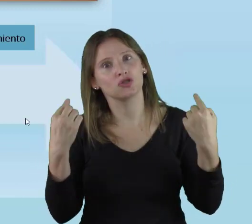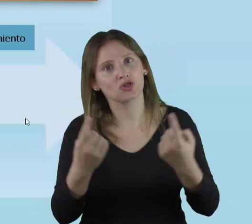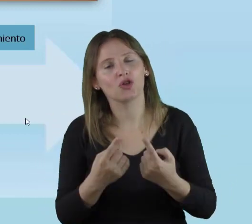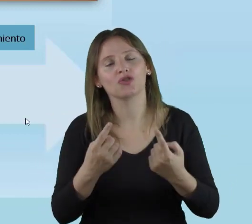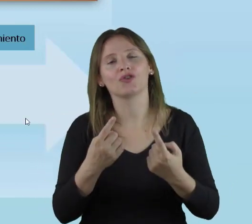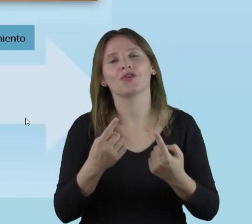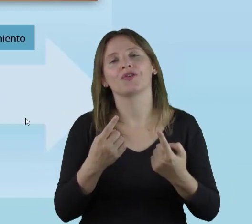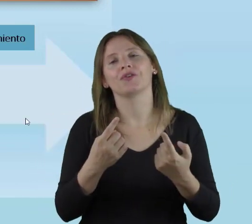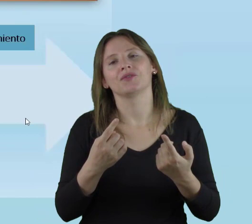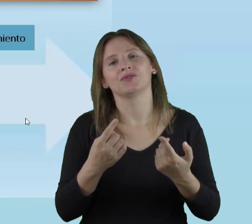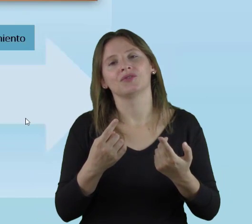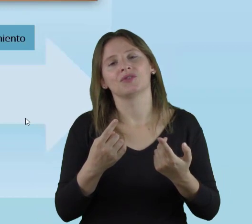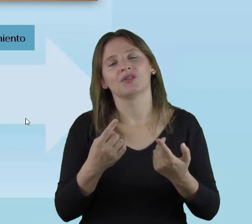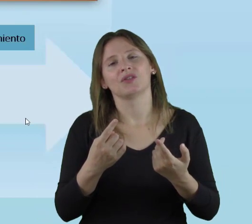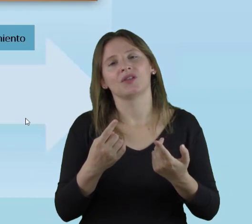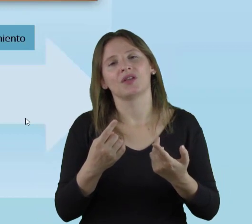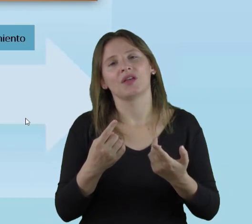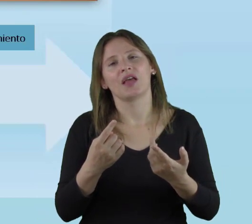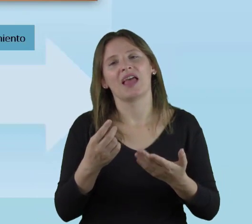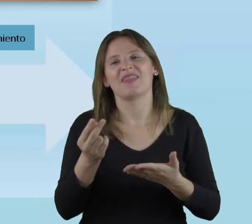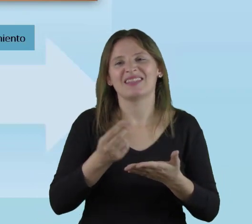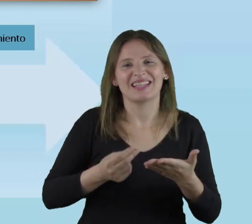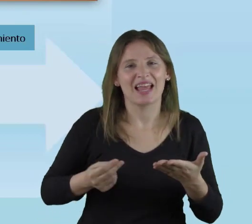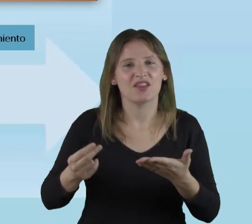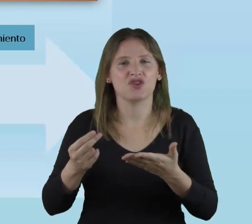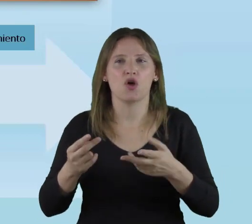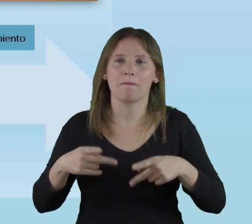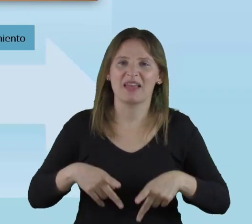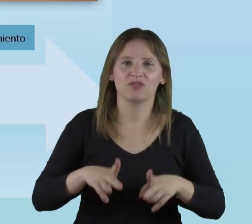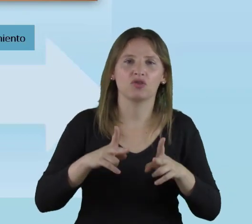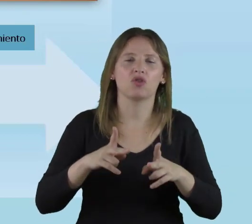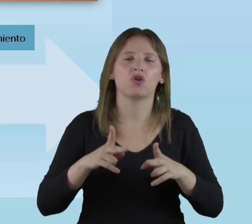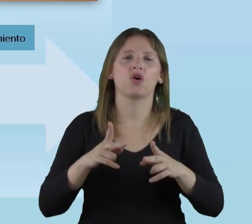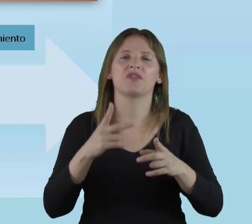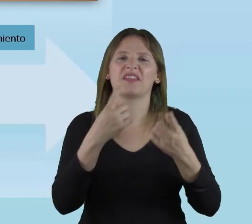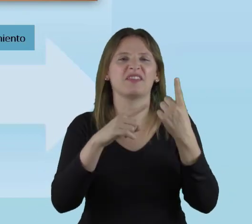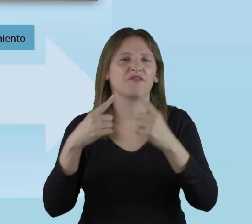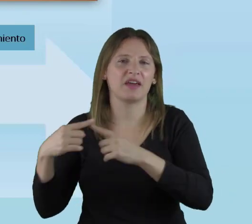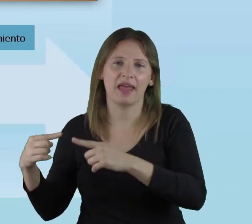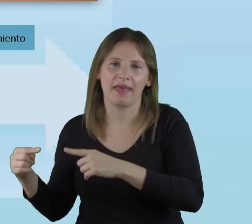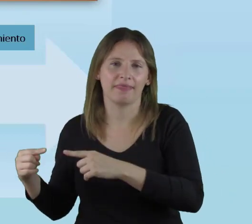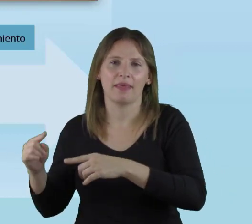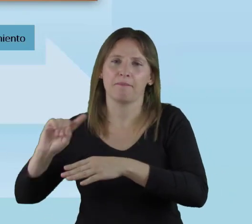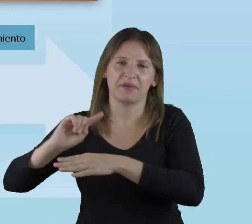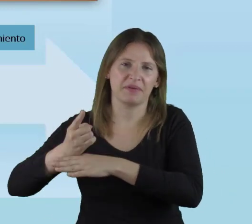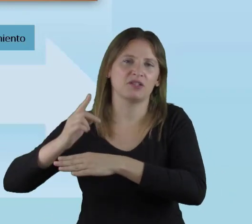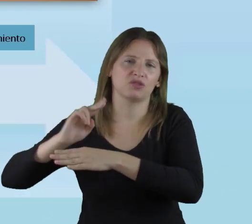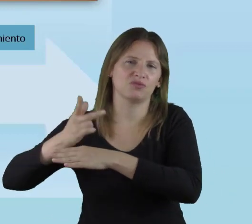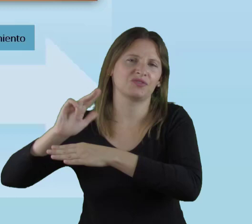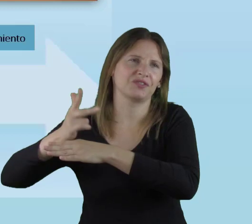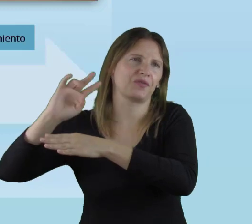También consideramos diseños multinivel para la enseñanza en grupos heterogéneos de